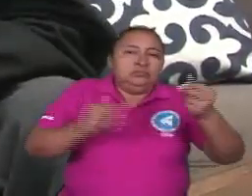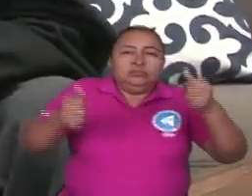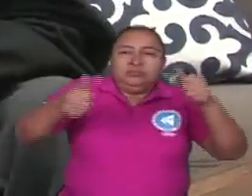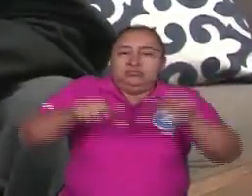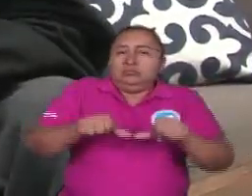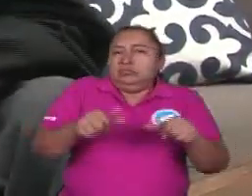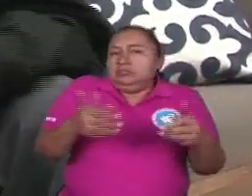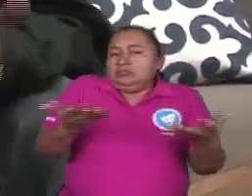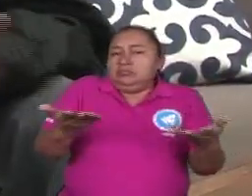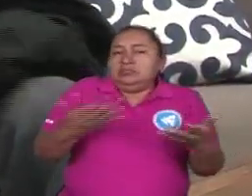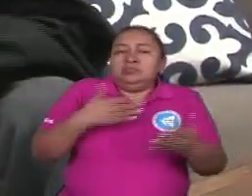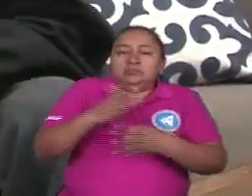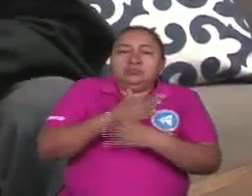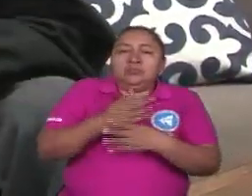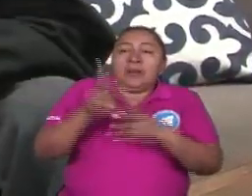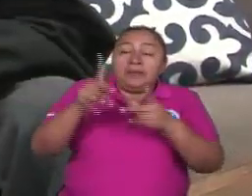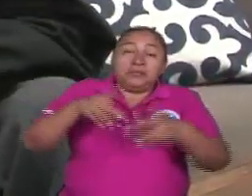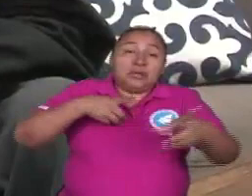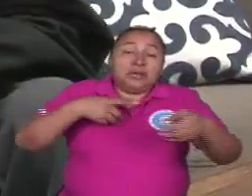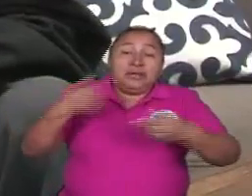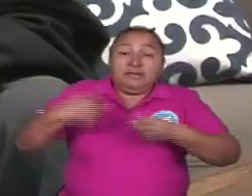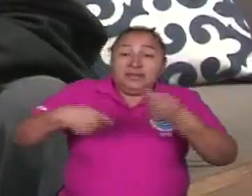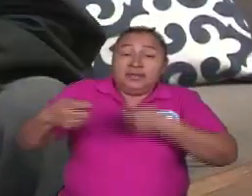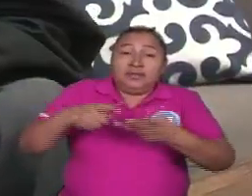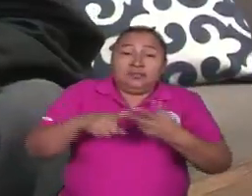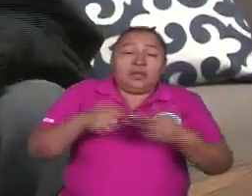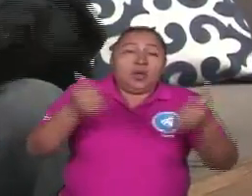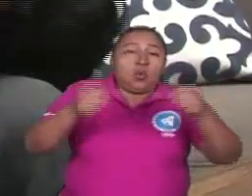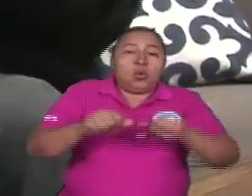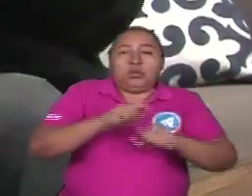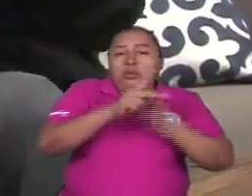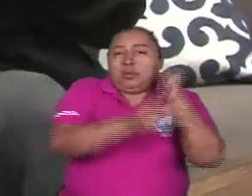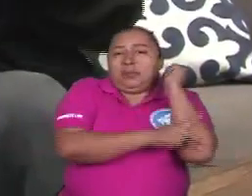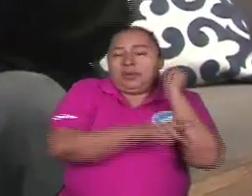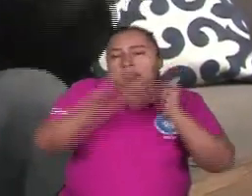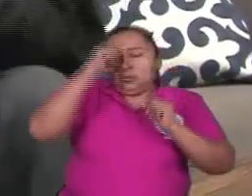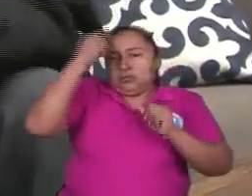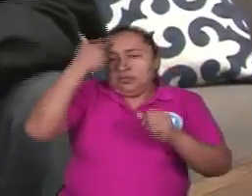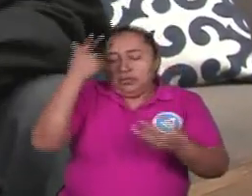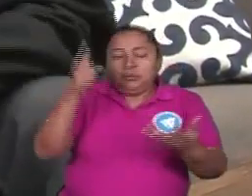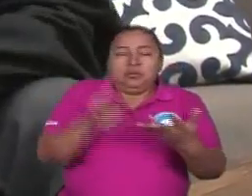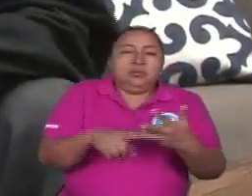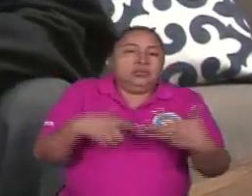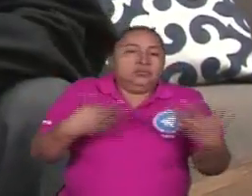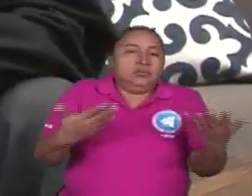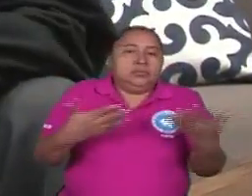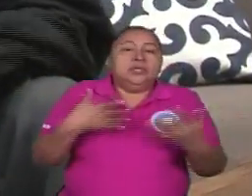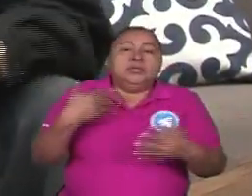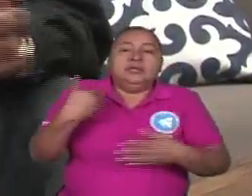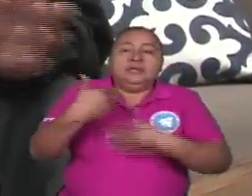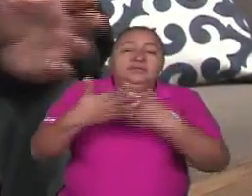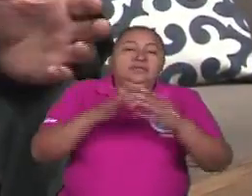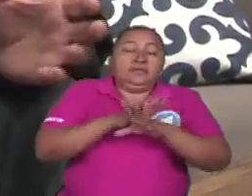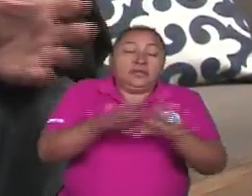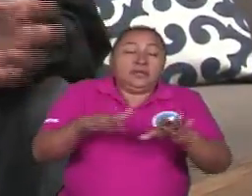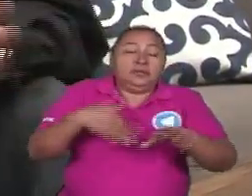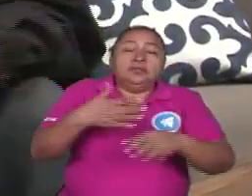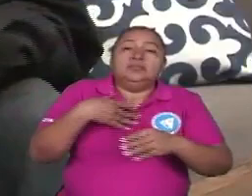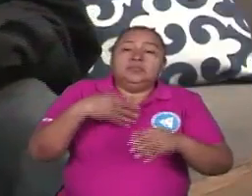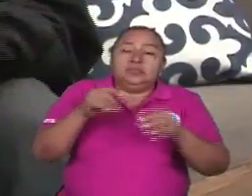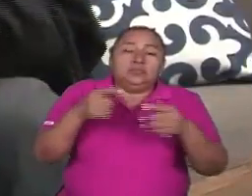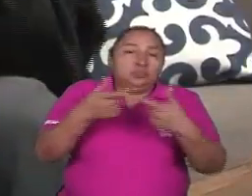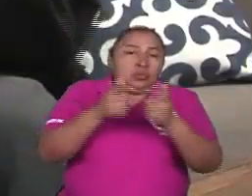con los distribuidores acuerdos con el Estado con el gobierno y al final buscar la